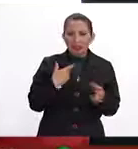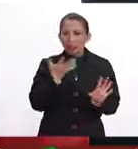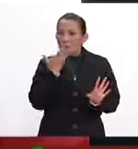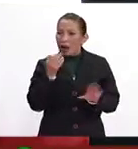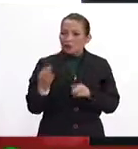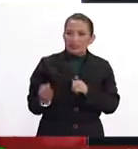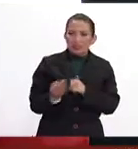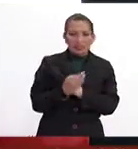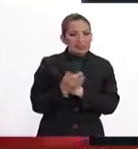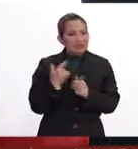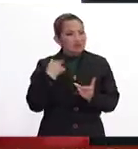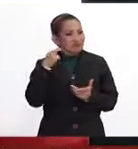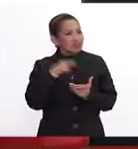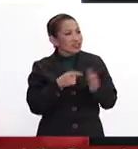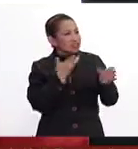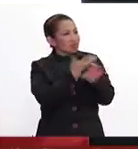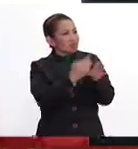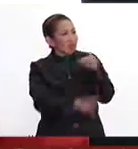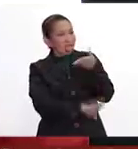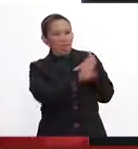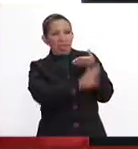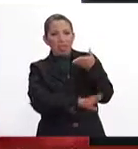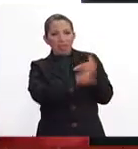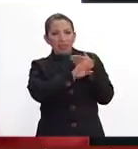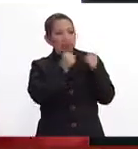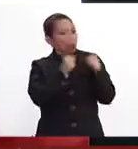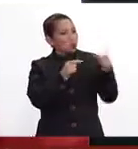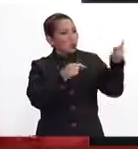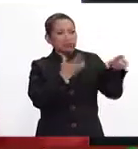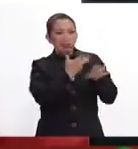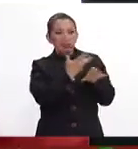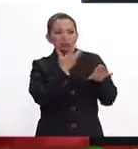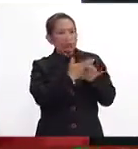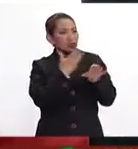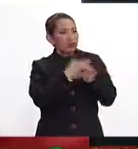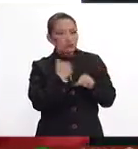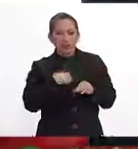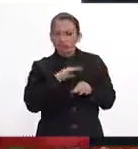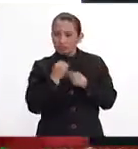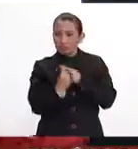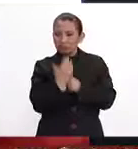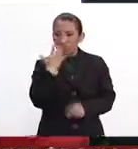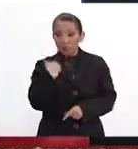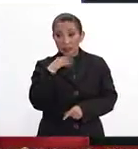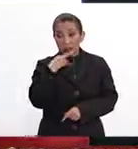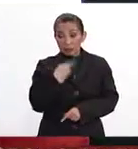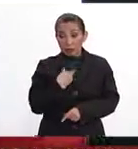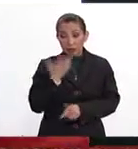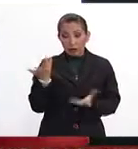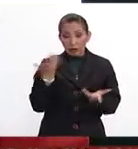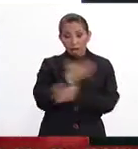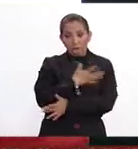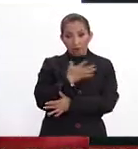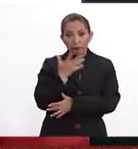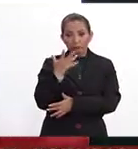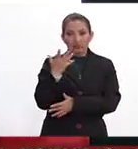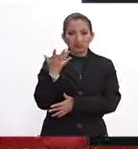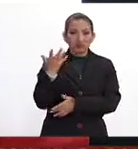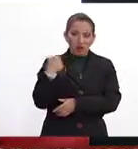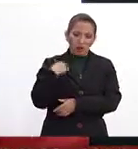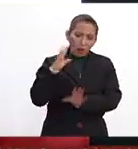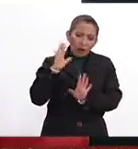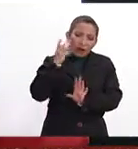creemos que estamos a expensas de lo que pasa de aquel lado. Sí me sorprendió esta respuesta, yo hubiera esperado, aunque fuera por